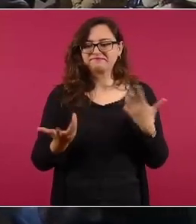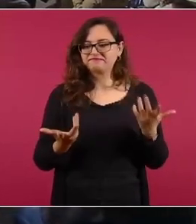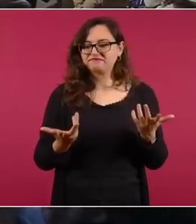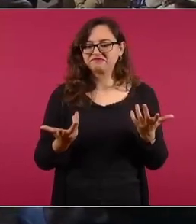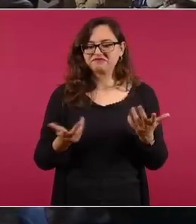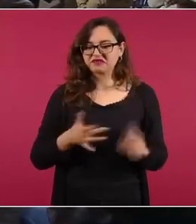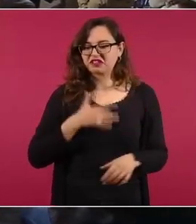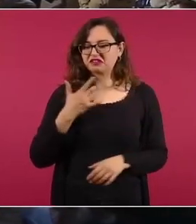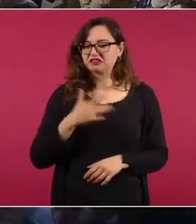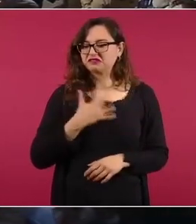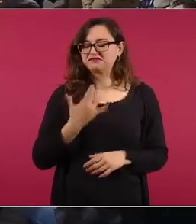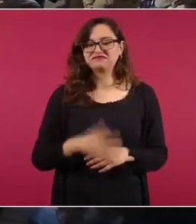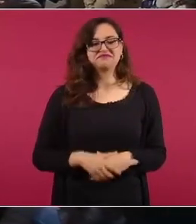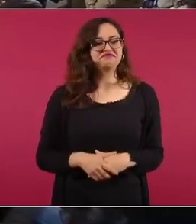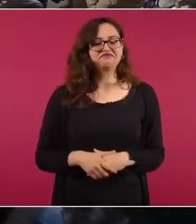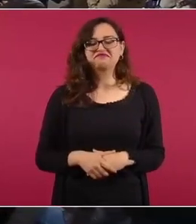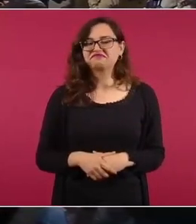poder